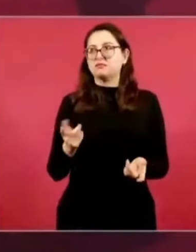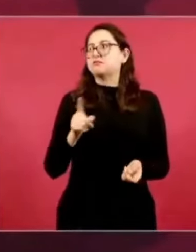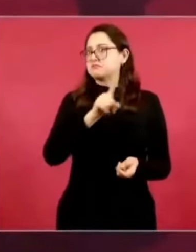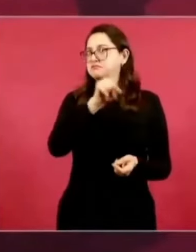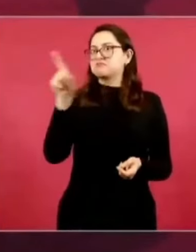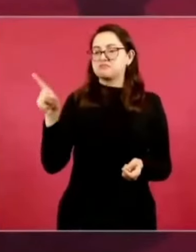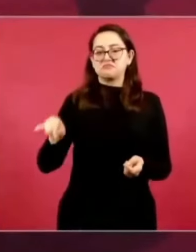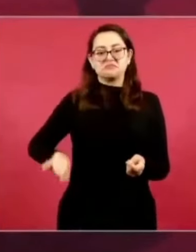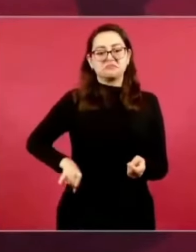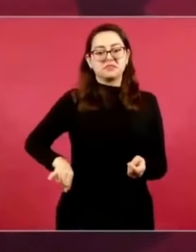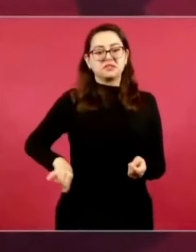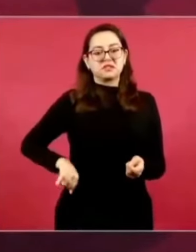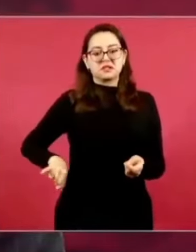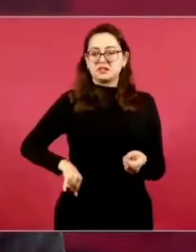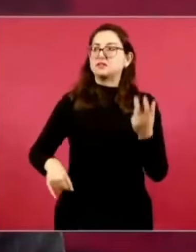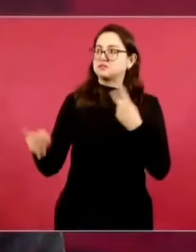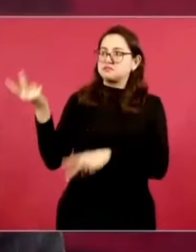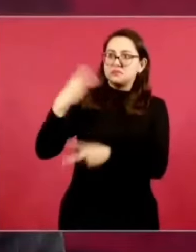empleo.